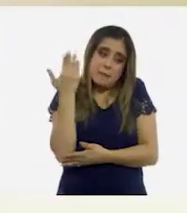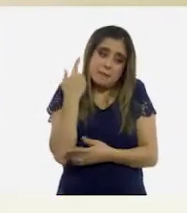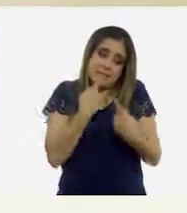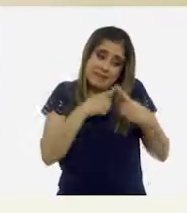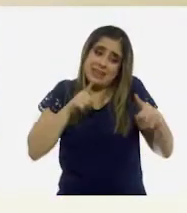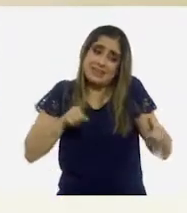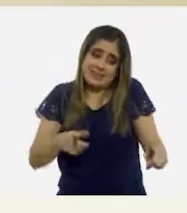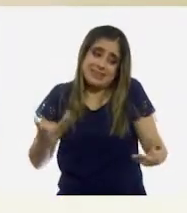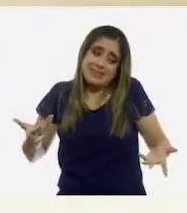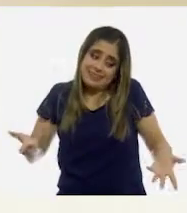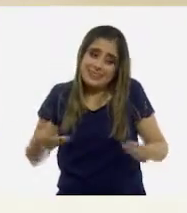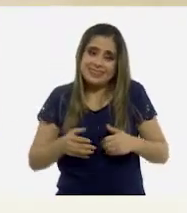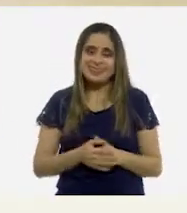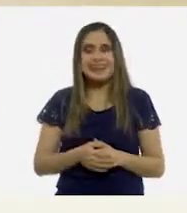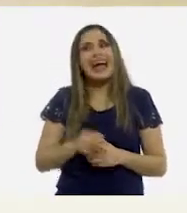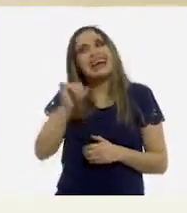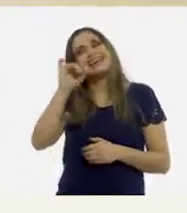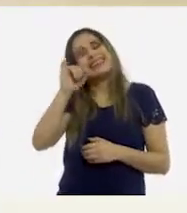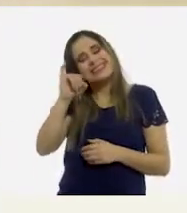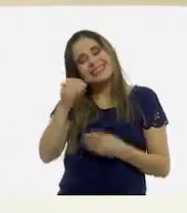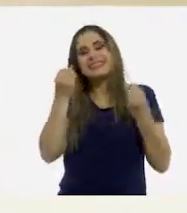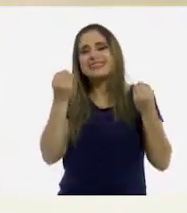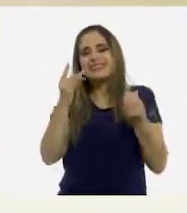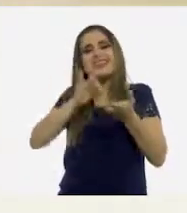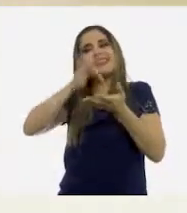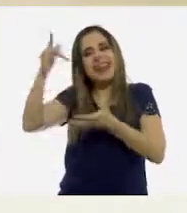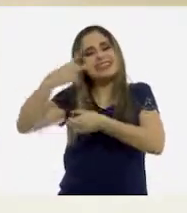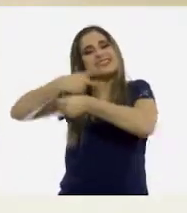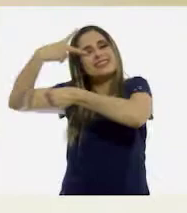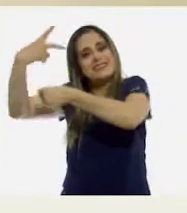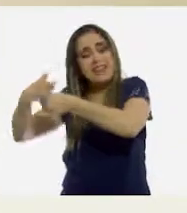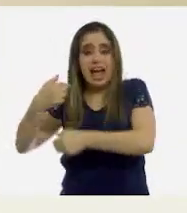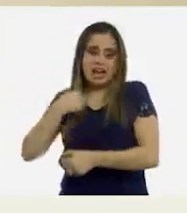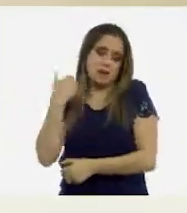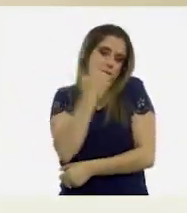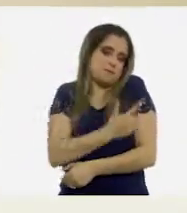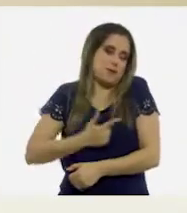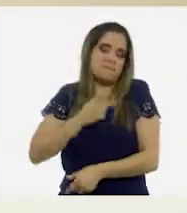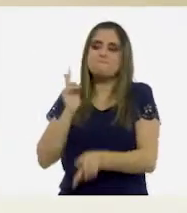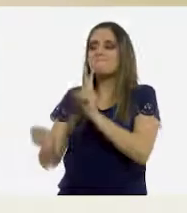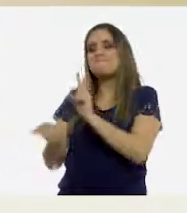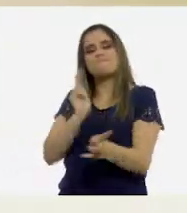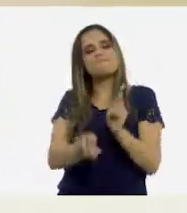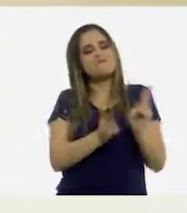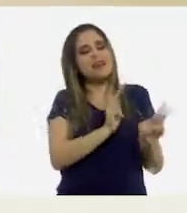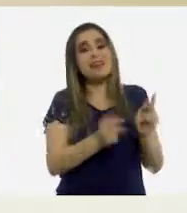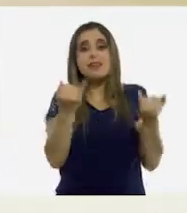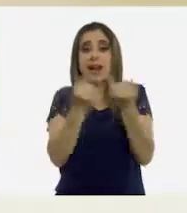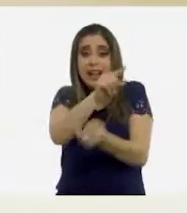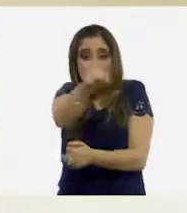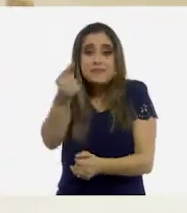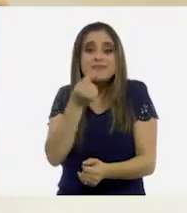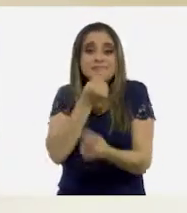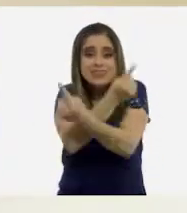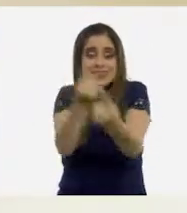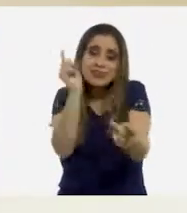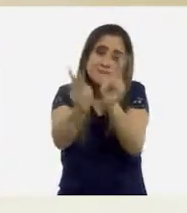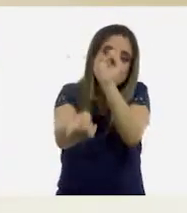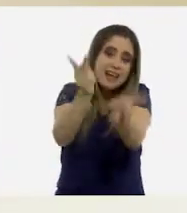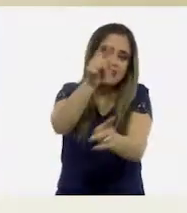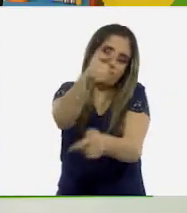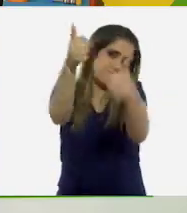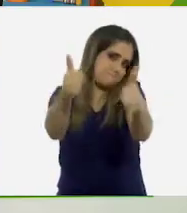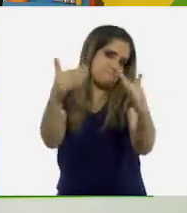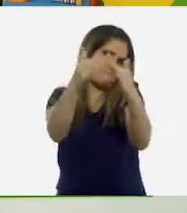¡Muchas gracias! Gracias por invitarme. A mí también me gusta venir a platicar con las niñas y los niños que siguen aprendiendo desde sus